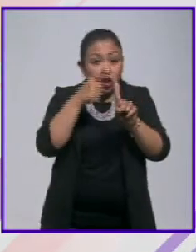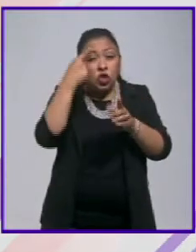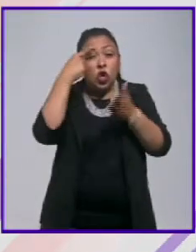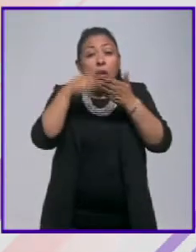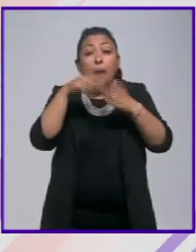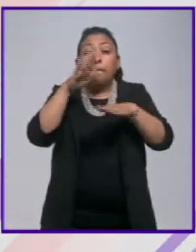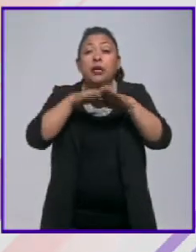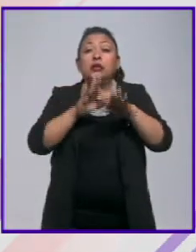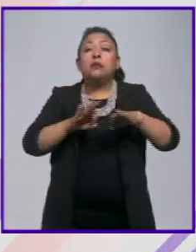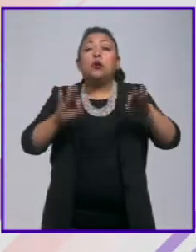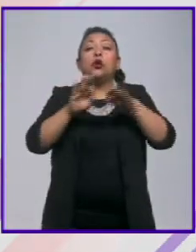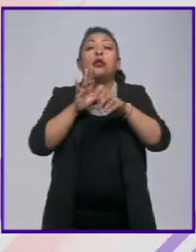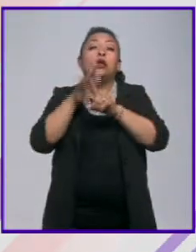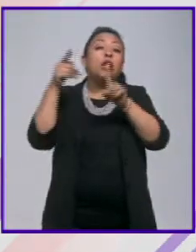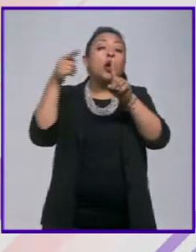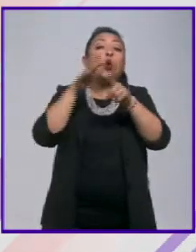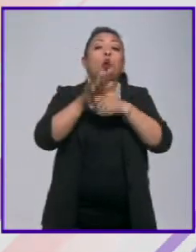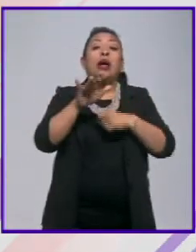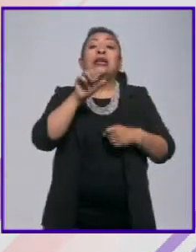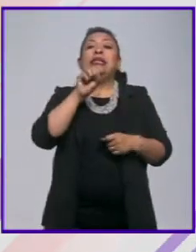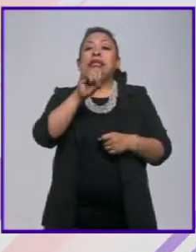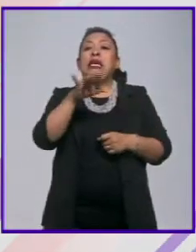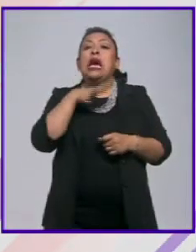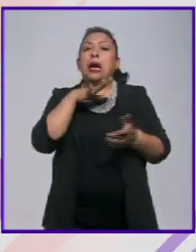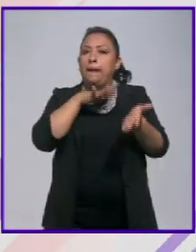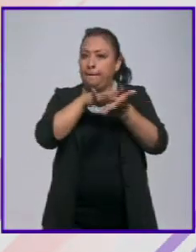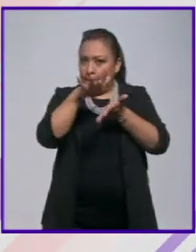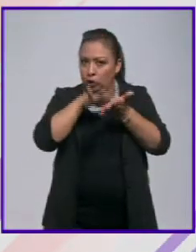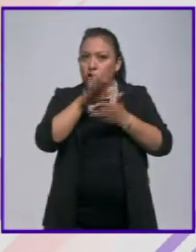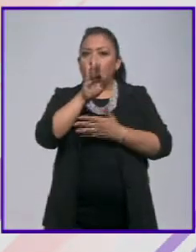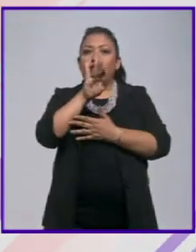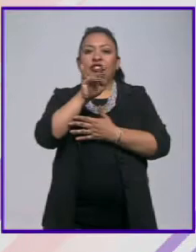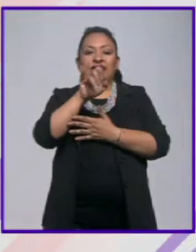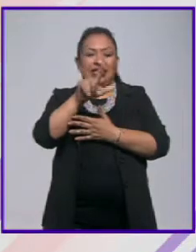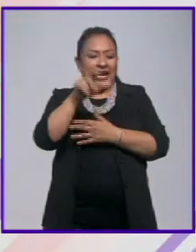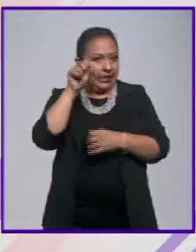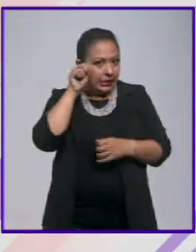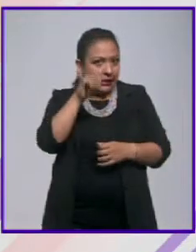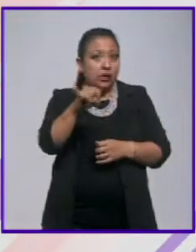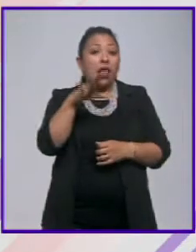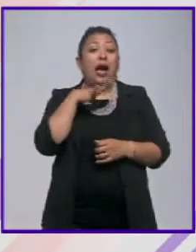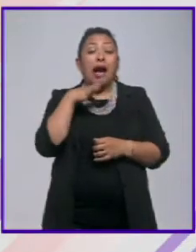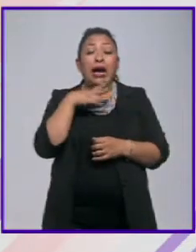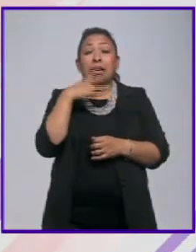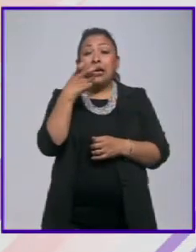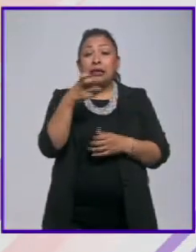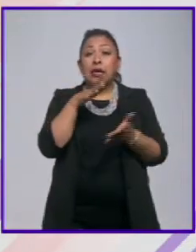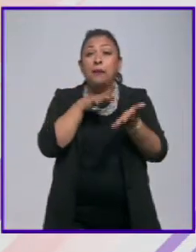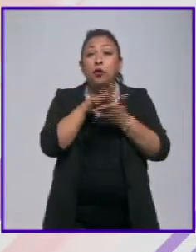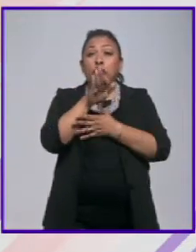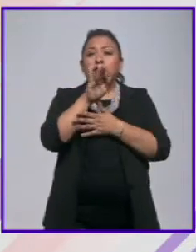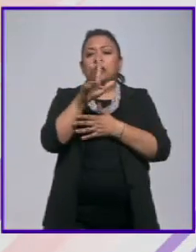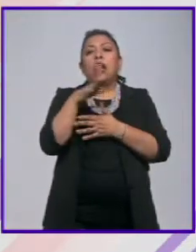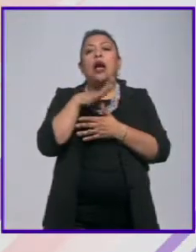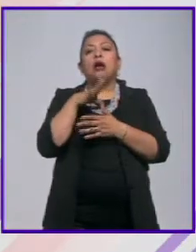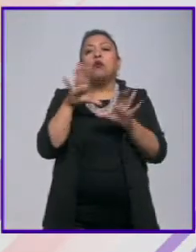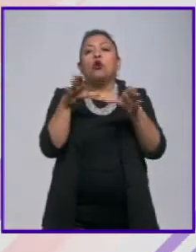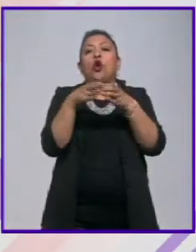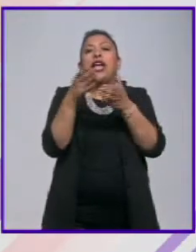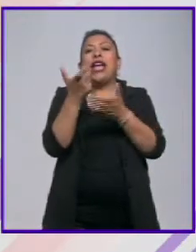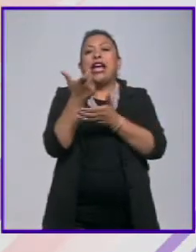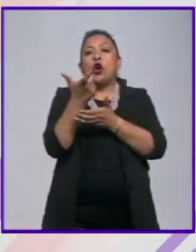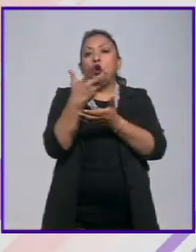el gran tema es uno lograr sí un universo de estímulos fiscales porque el universo estímulos fiscales es un área económica